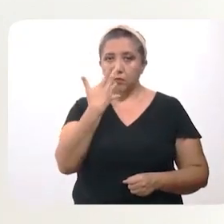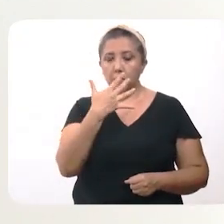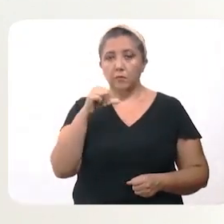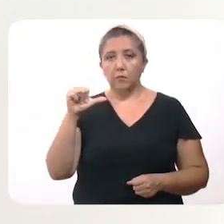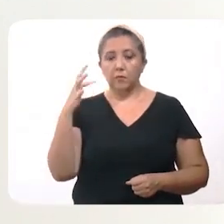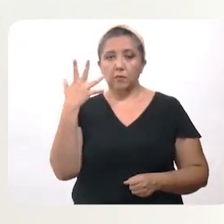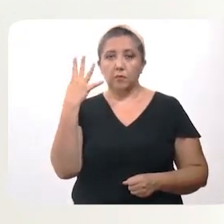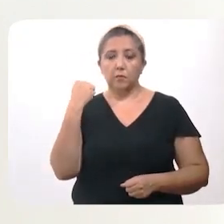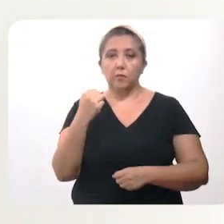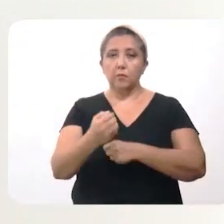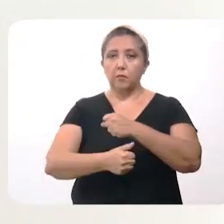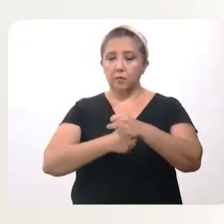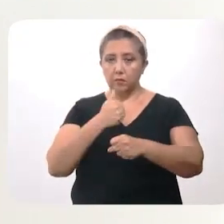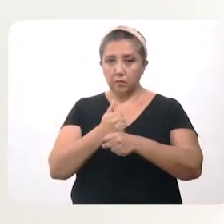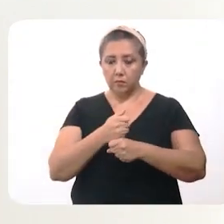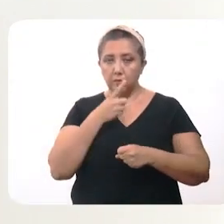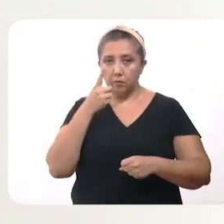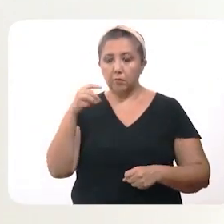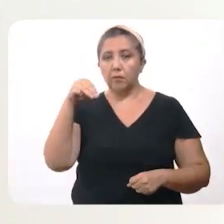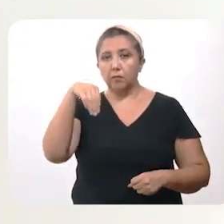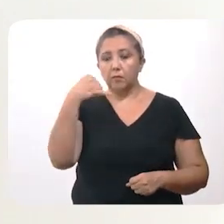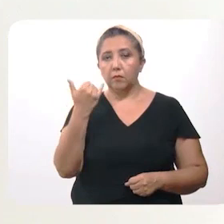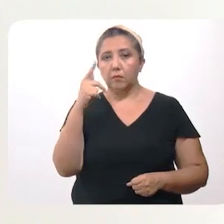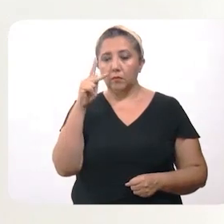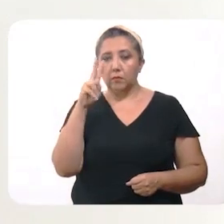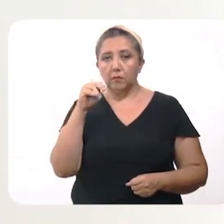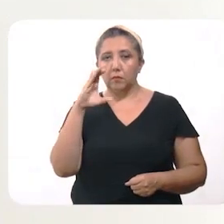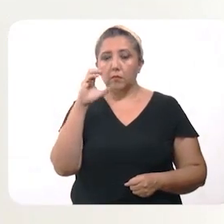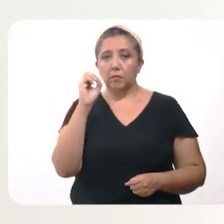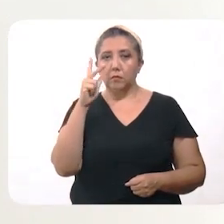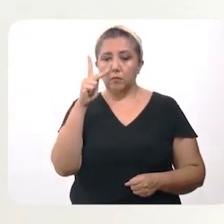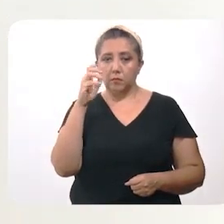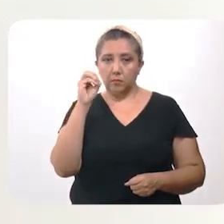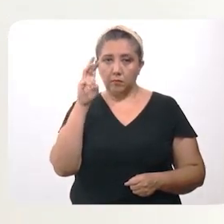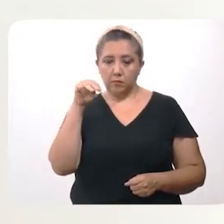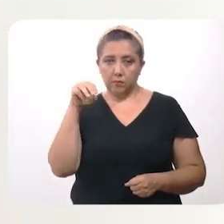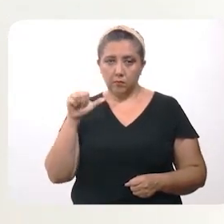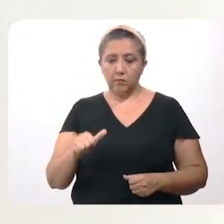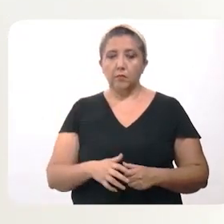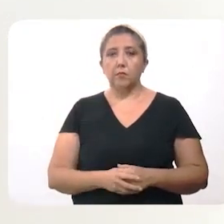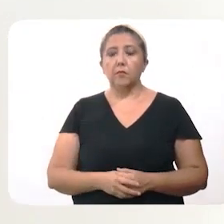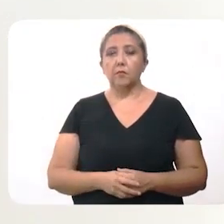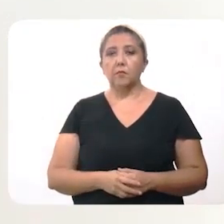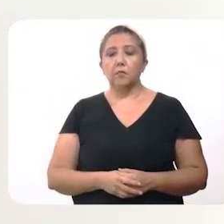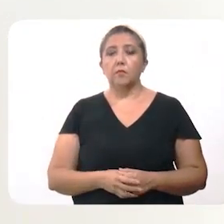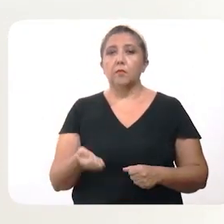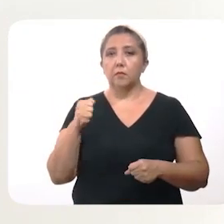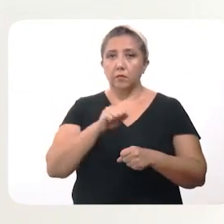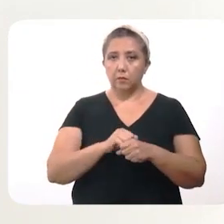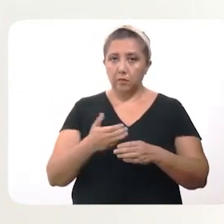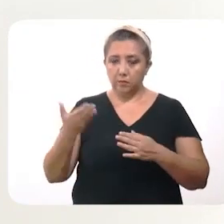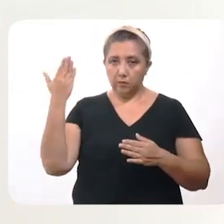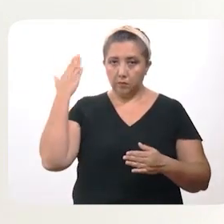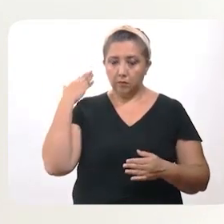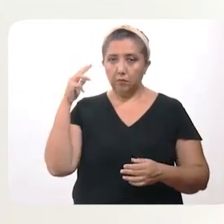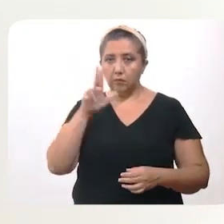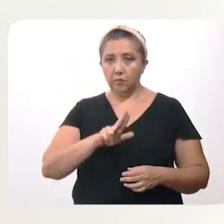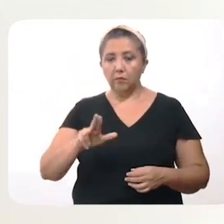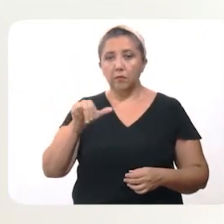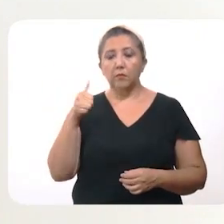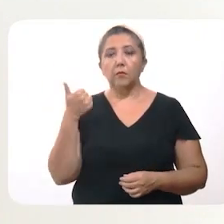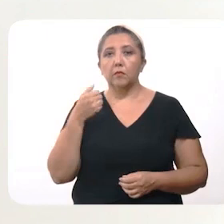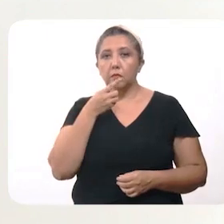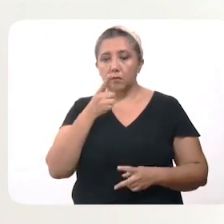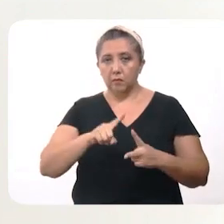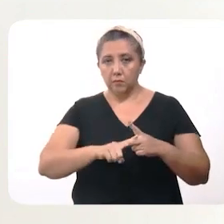50 a 59 años en Mayapán, Copomá y Tzilam de Bravo. La semana pasada, el martes